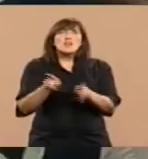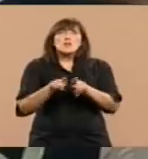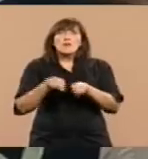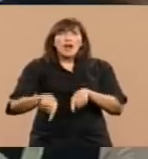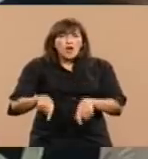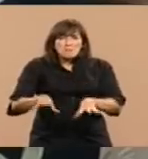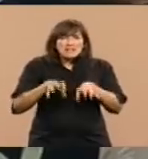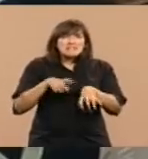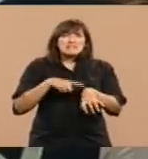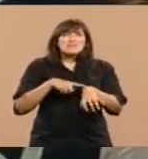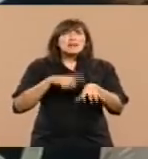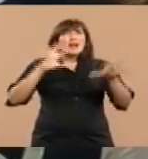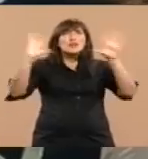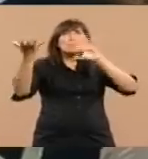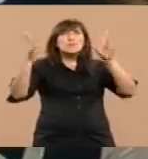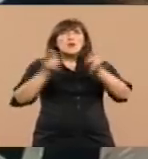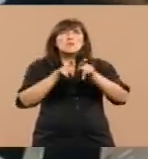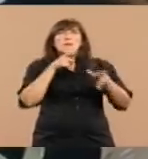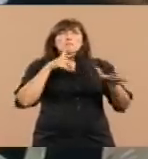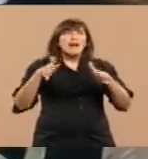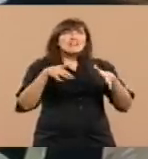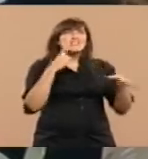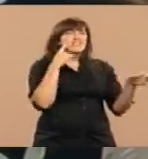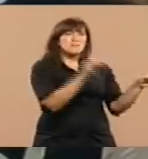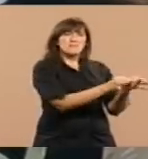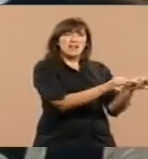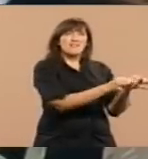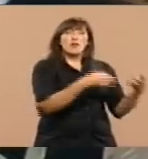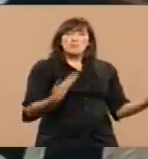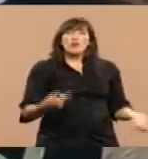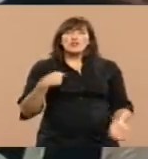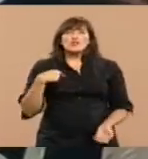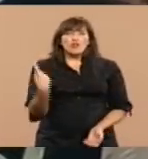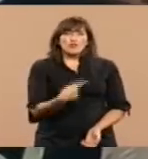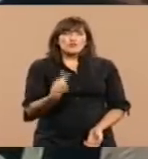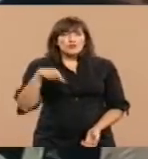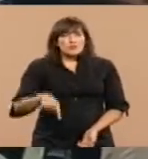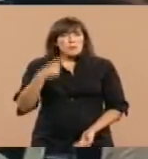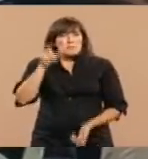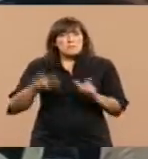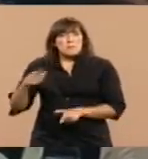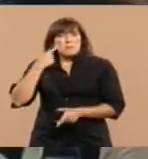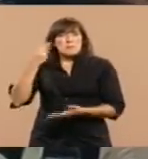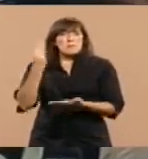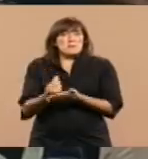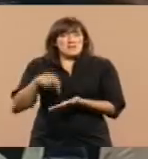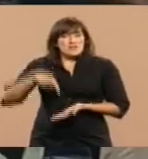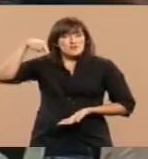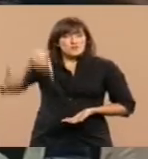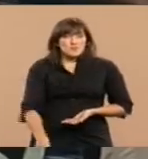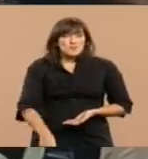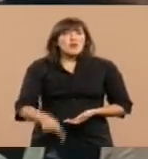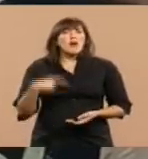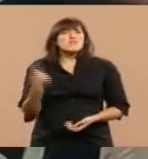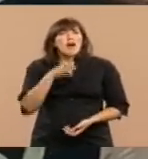mucho al de las Islas Malvinas. Por eso los patagónicos tenemos tanto aguante, por eso somos capaces de